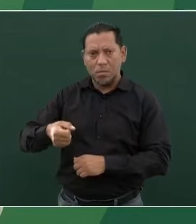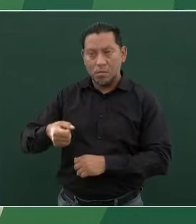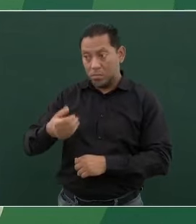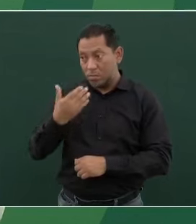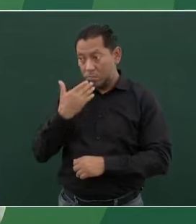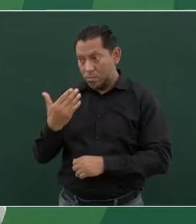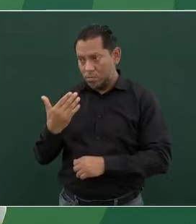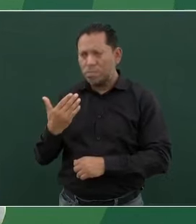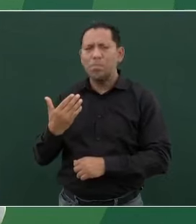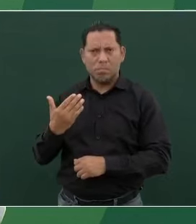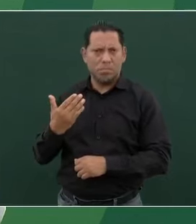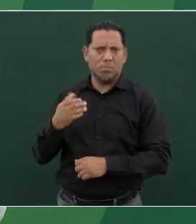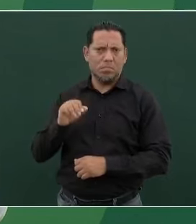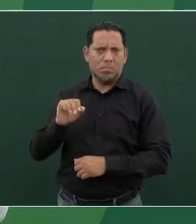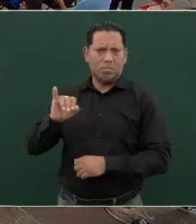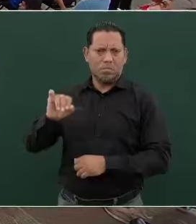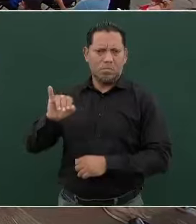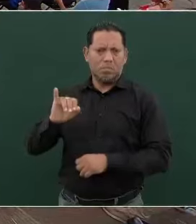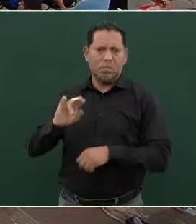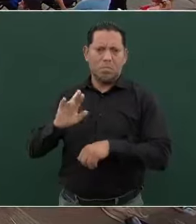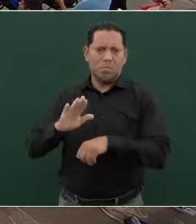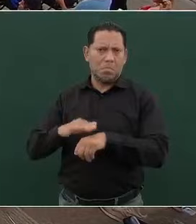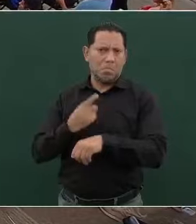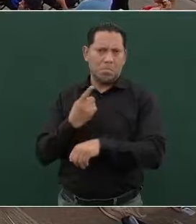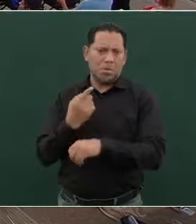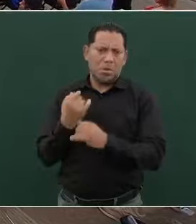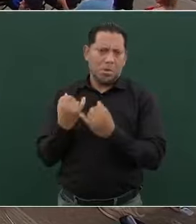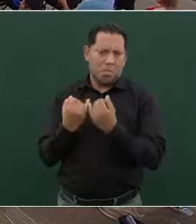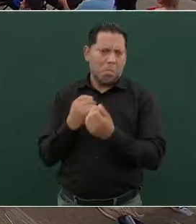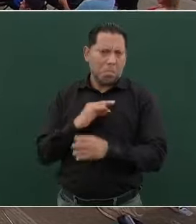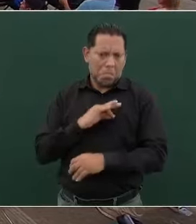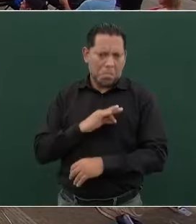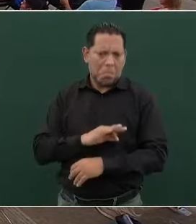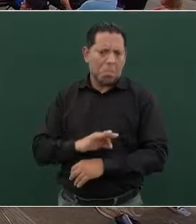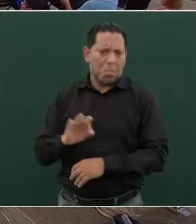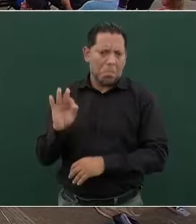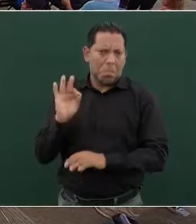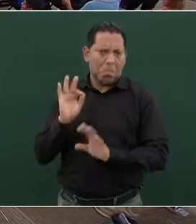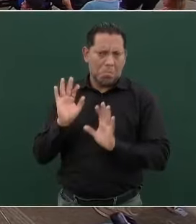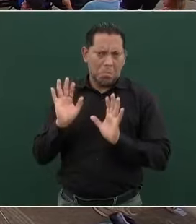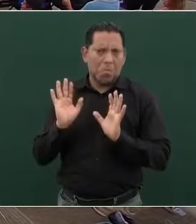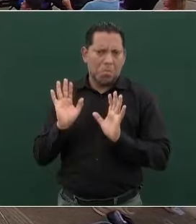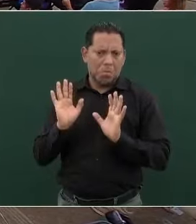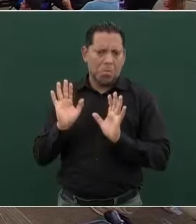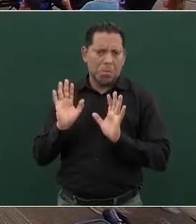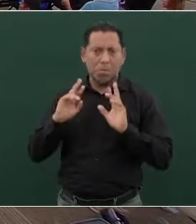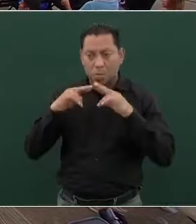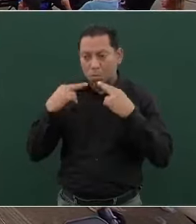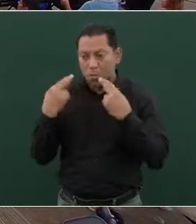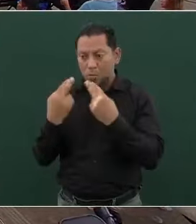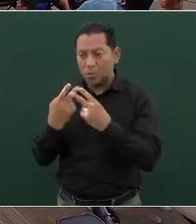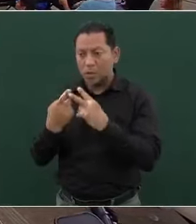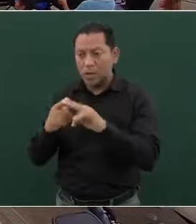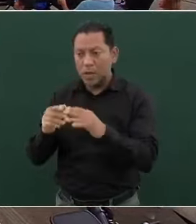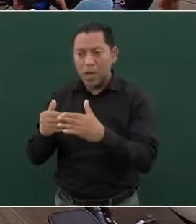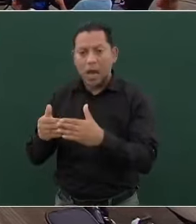porque también podemos buscar antes de comenzar la reunión,